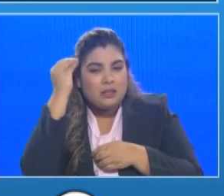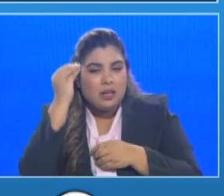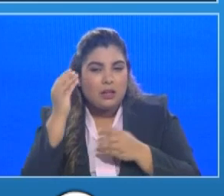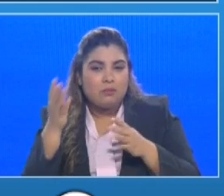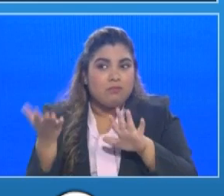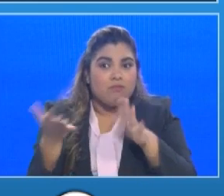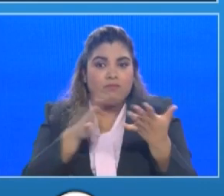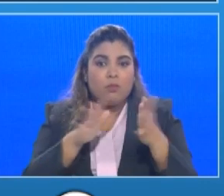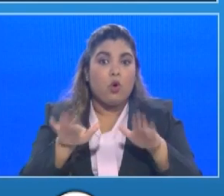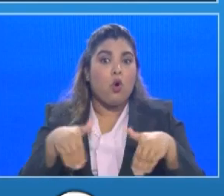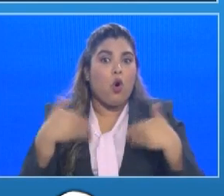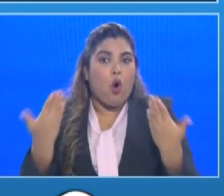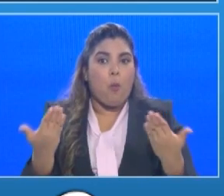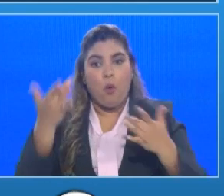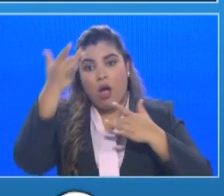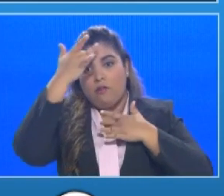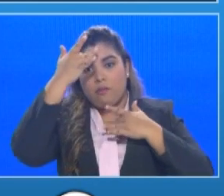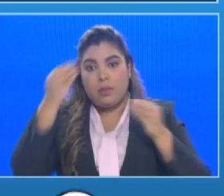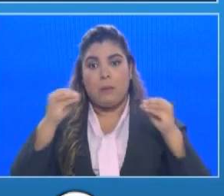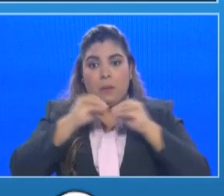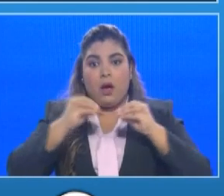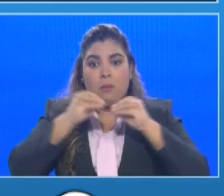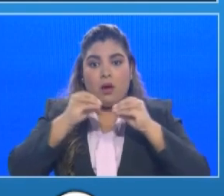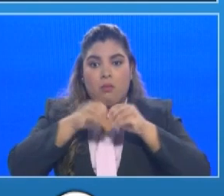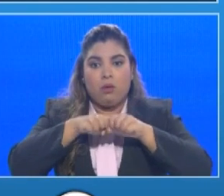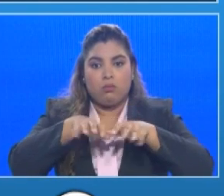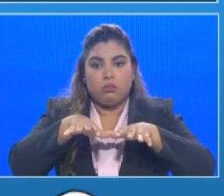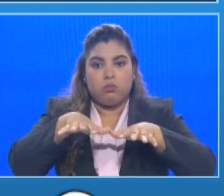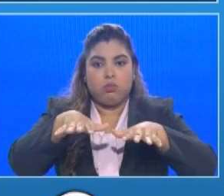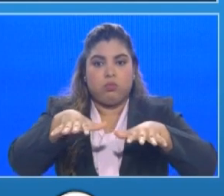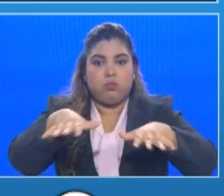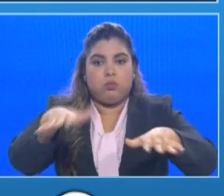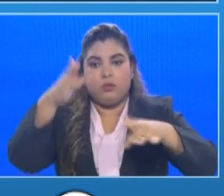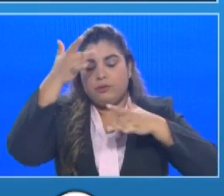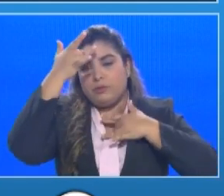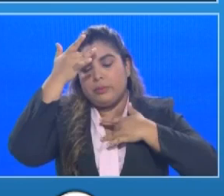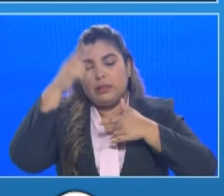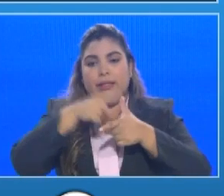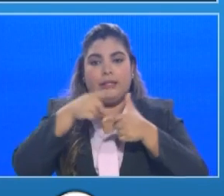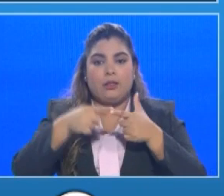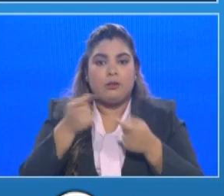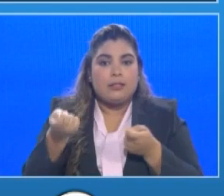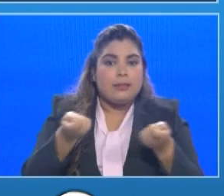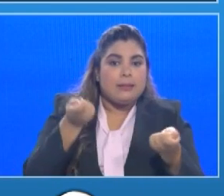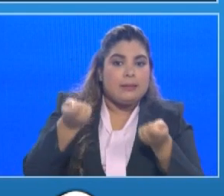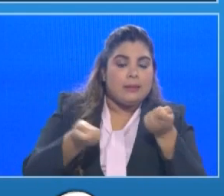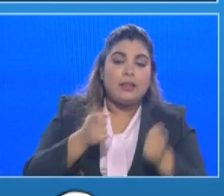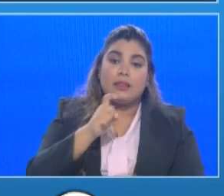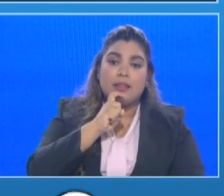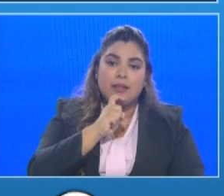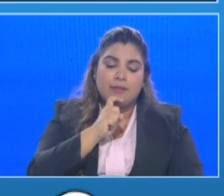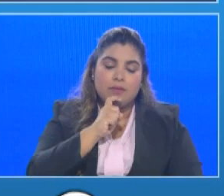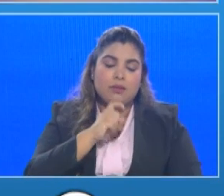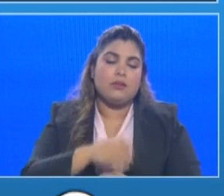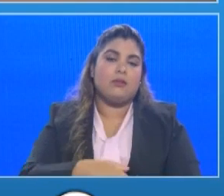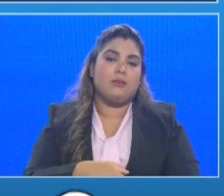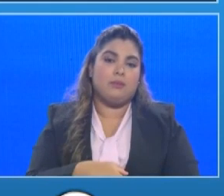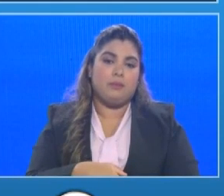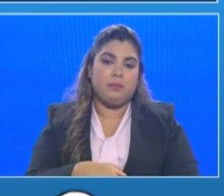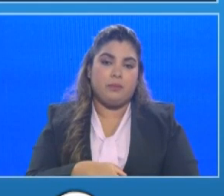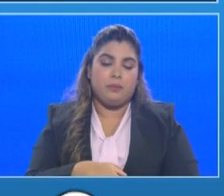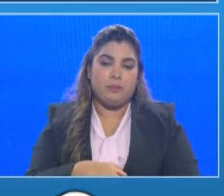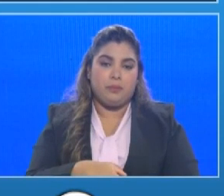grado de actividad del COVID en un país ¿no? ahora algo que lo que estamos viendo es que esa R